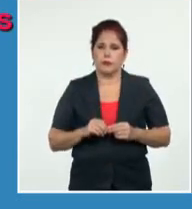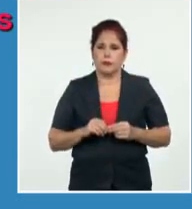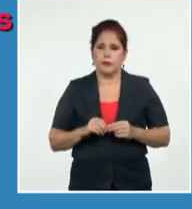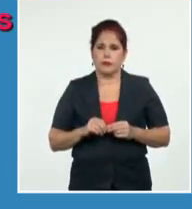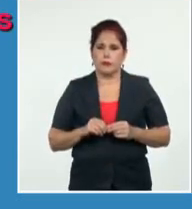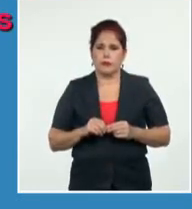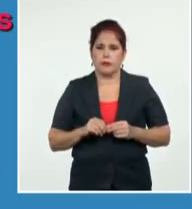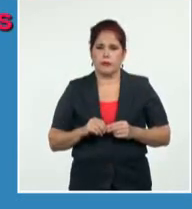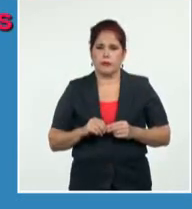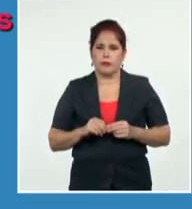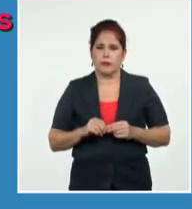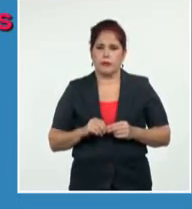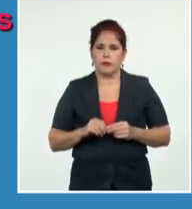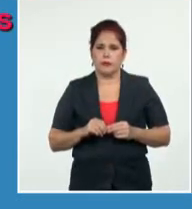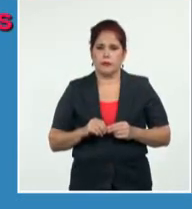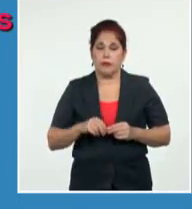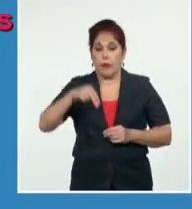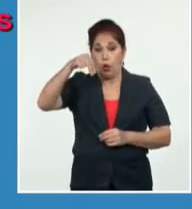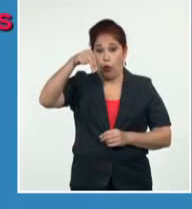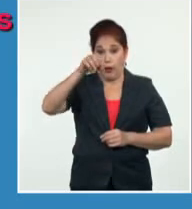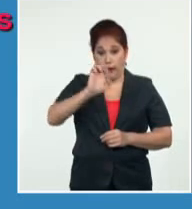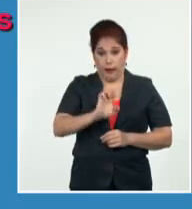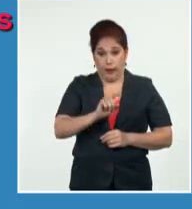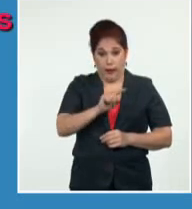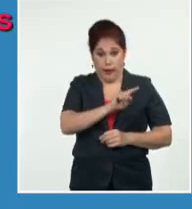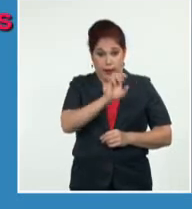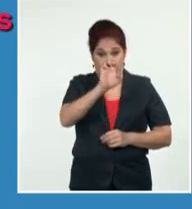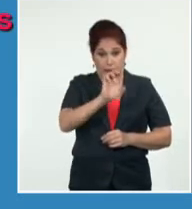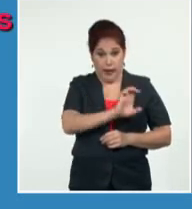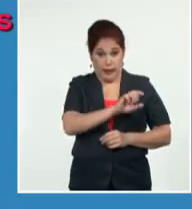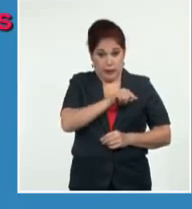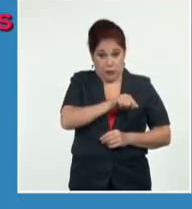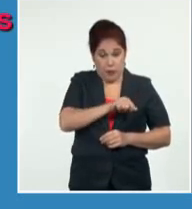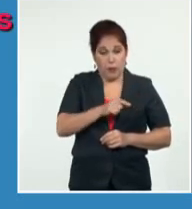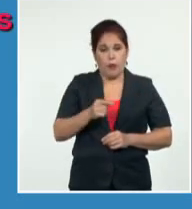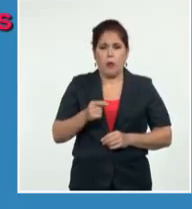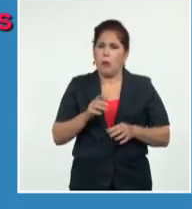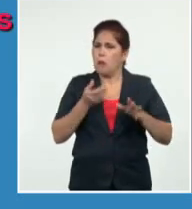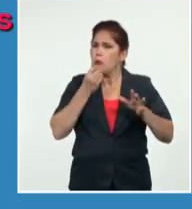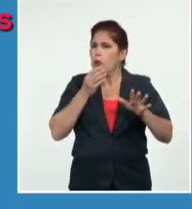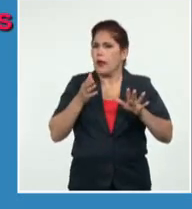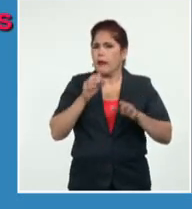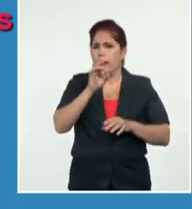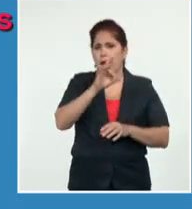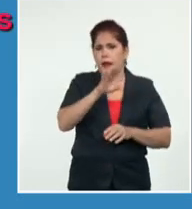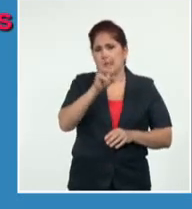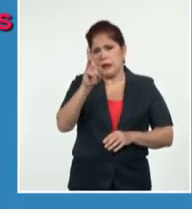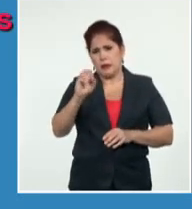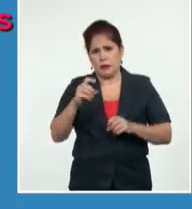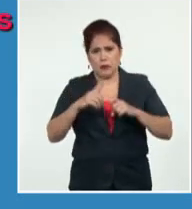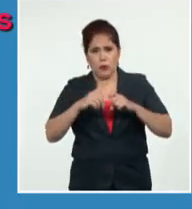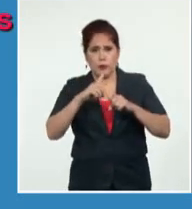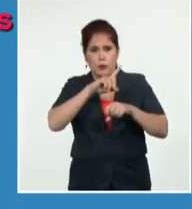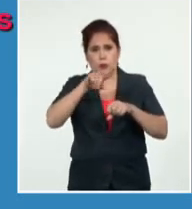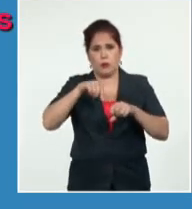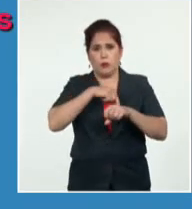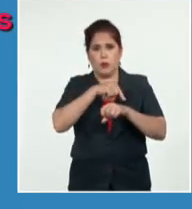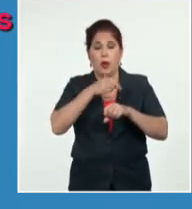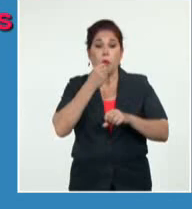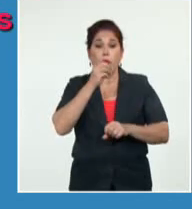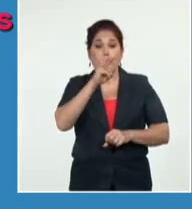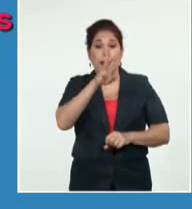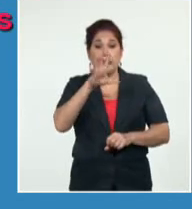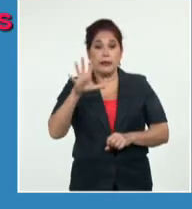occidental, entre el nordeste y el este en el resto del país. Las velocidades, 15, 30 kilómetros por hora, llega hasta 35